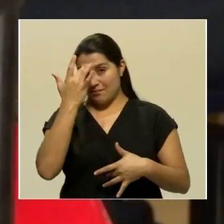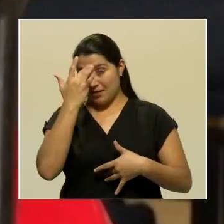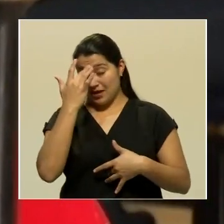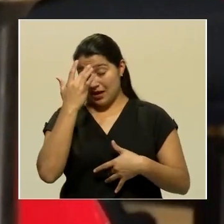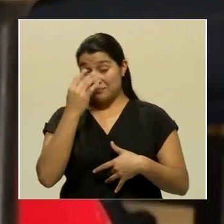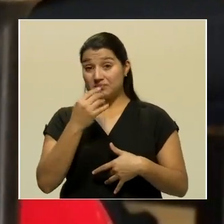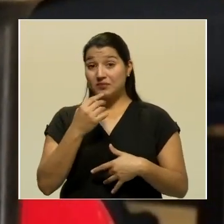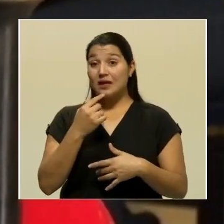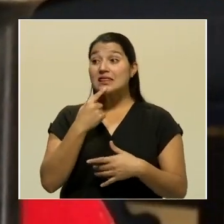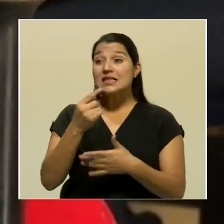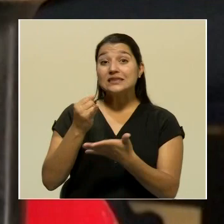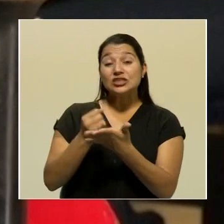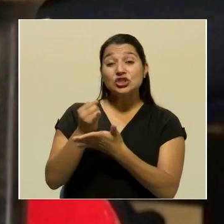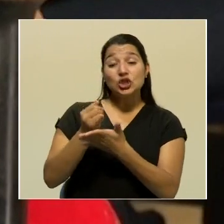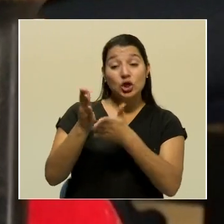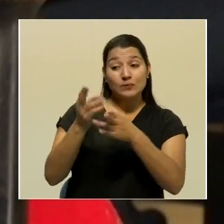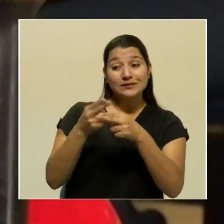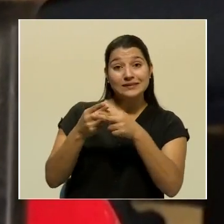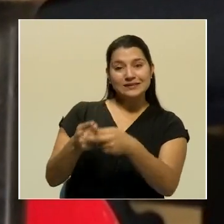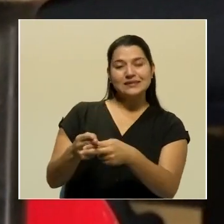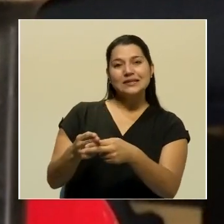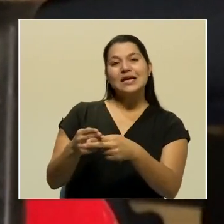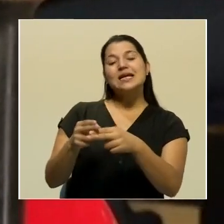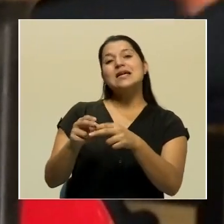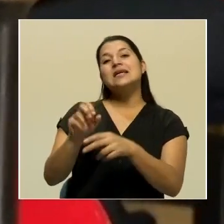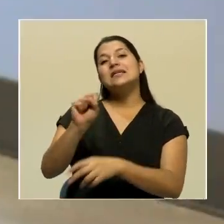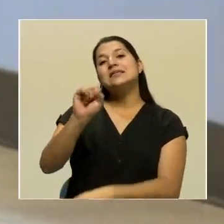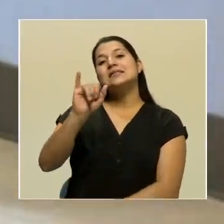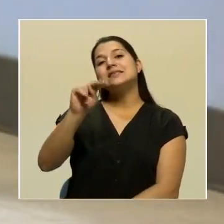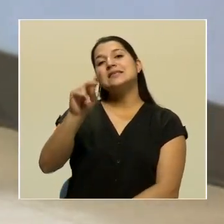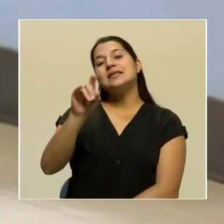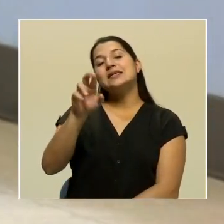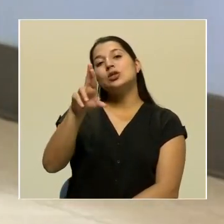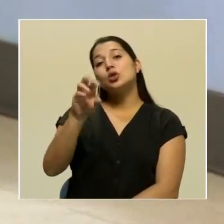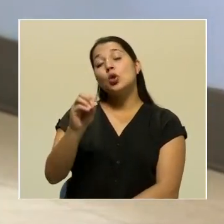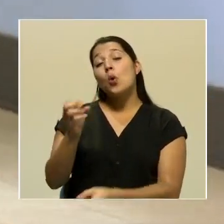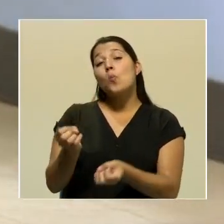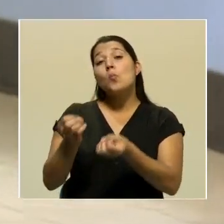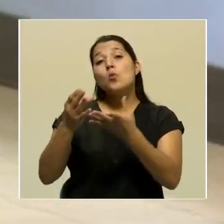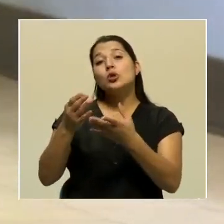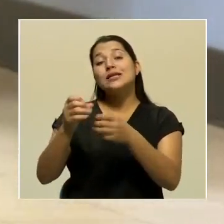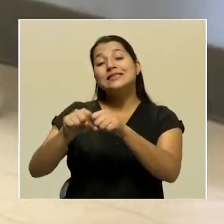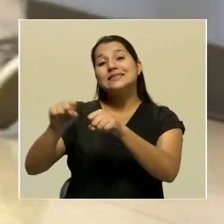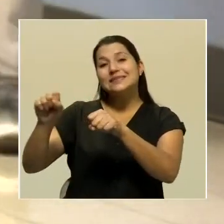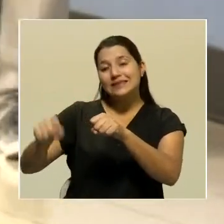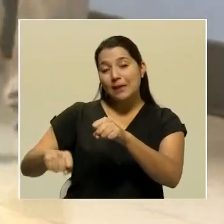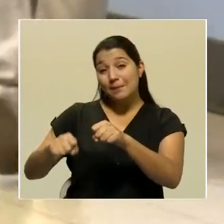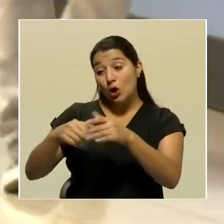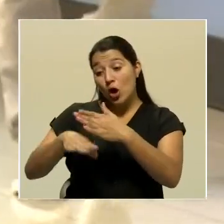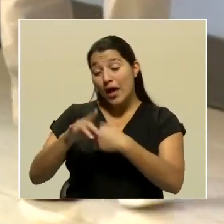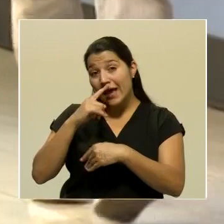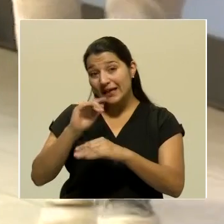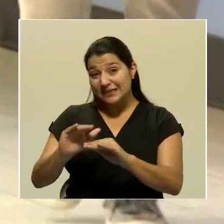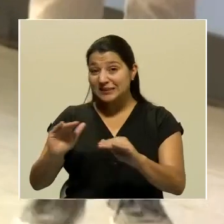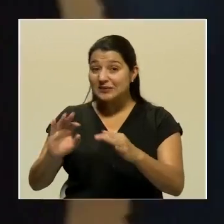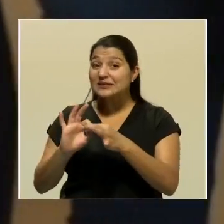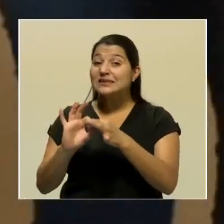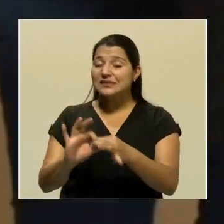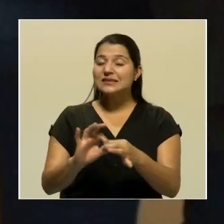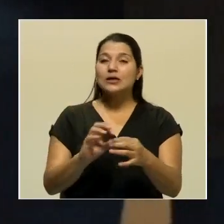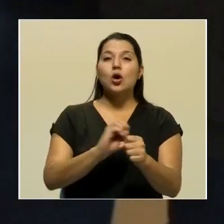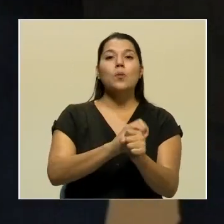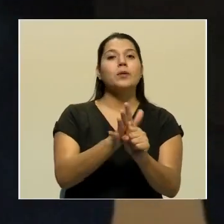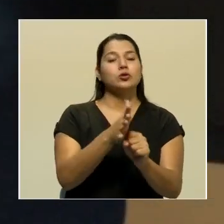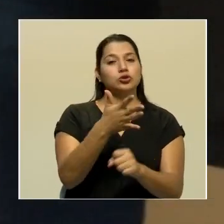investigadores han denominado síndrome multisistémico inflamatorio pediátrico temporalmente asociado con el SARS-CoV-2.